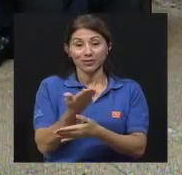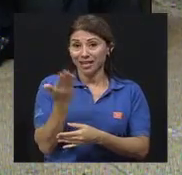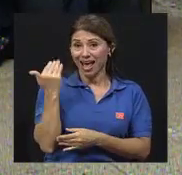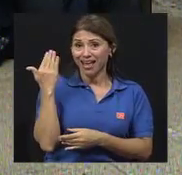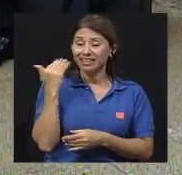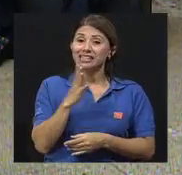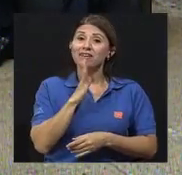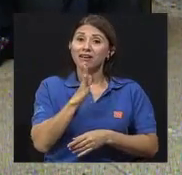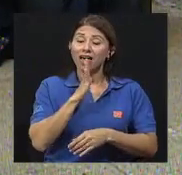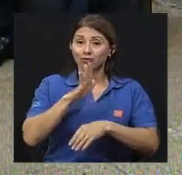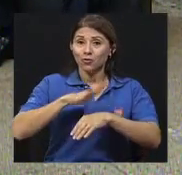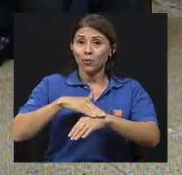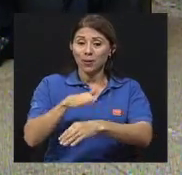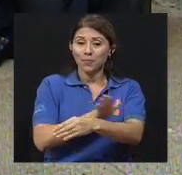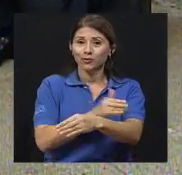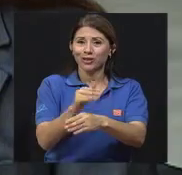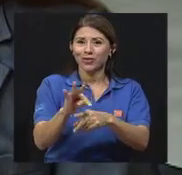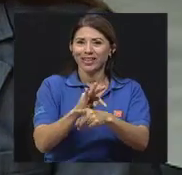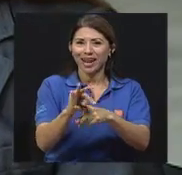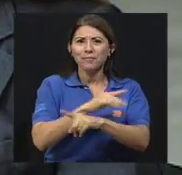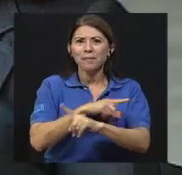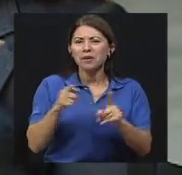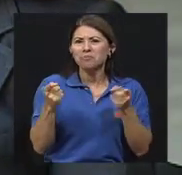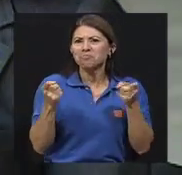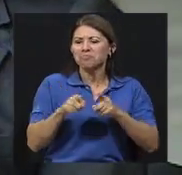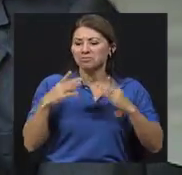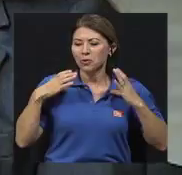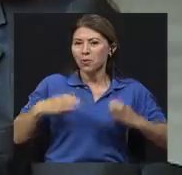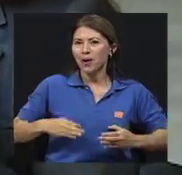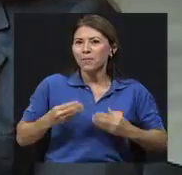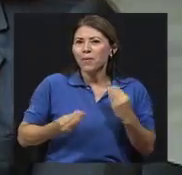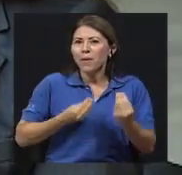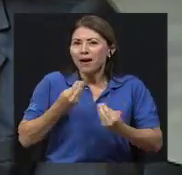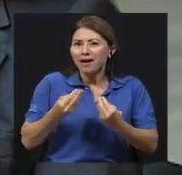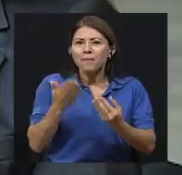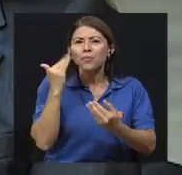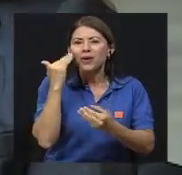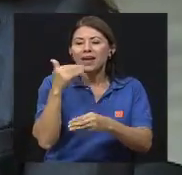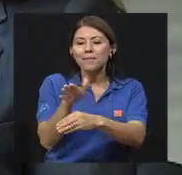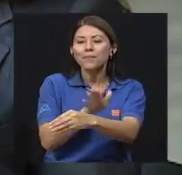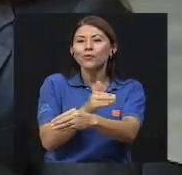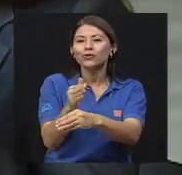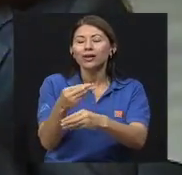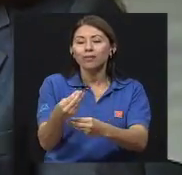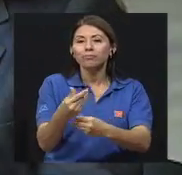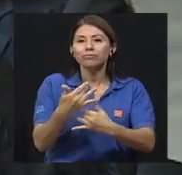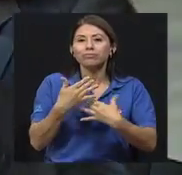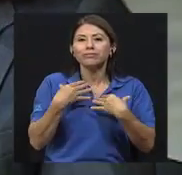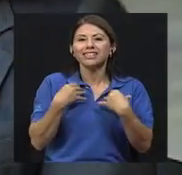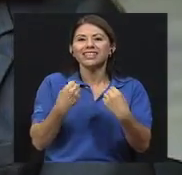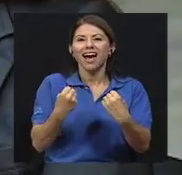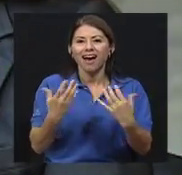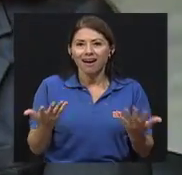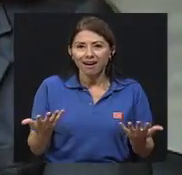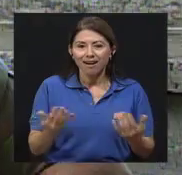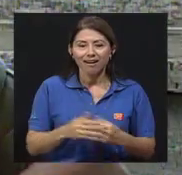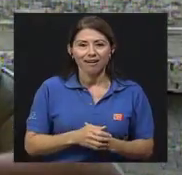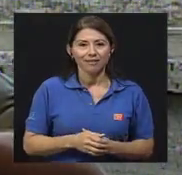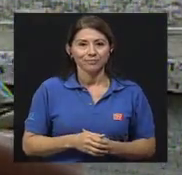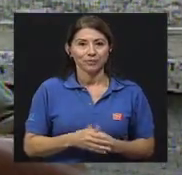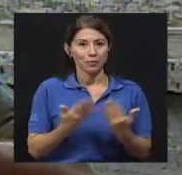Se ha hablado muy recientemente de musicoterapia. Pero, ¿qué genera en nuestro cuerpo? ¿Qué hace que la música sea este efecto sanador?